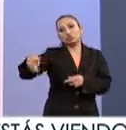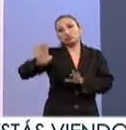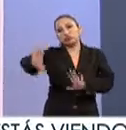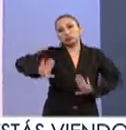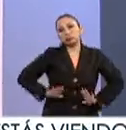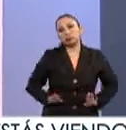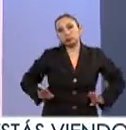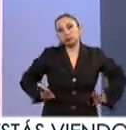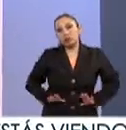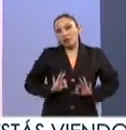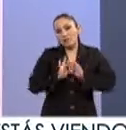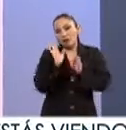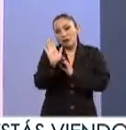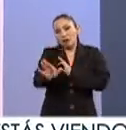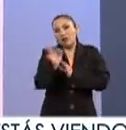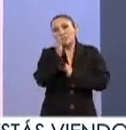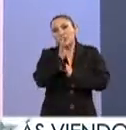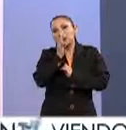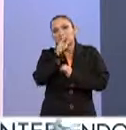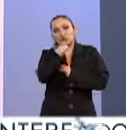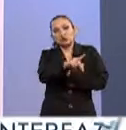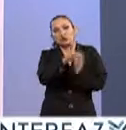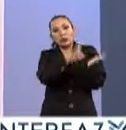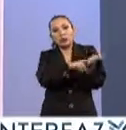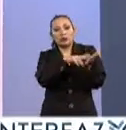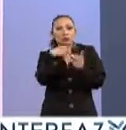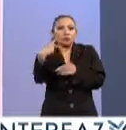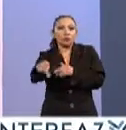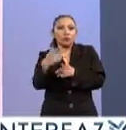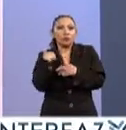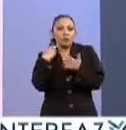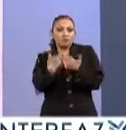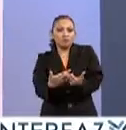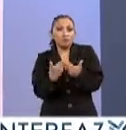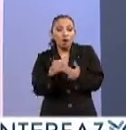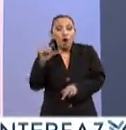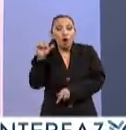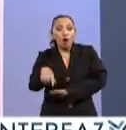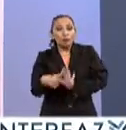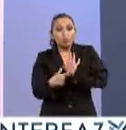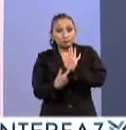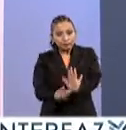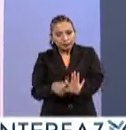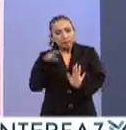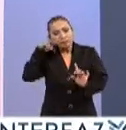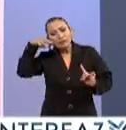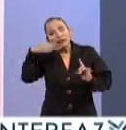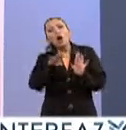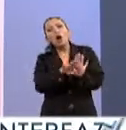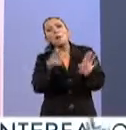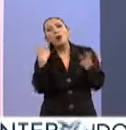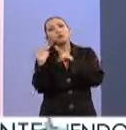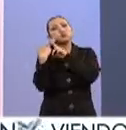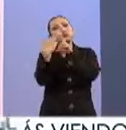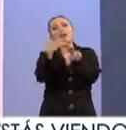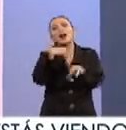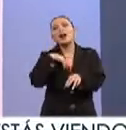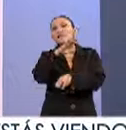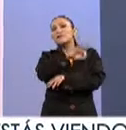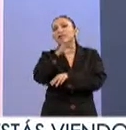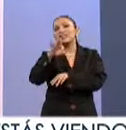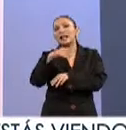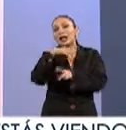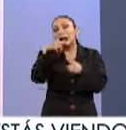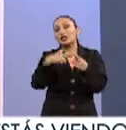propia forma de celebrarlo su propio valor y su propia riqueza hoy les presentamos una visión de cómo se conmemora esta fecha